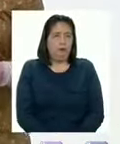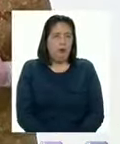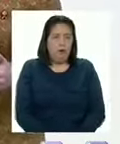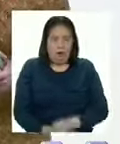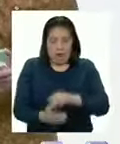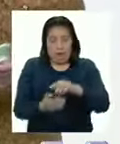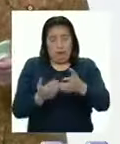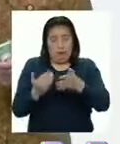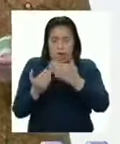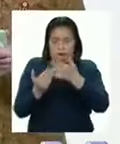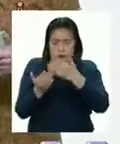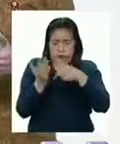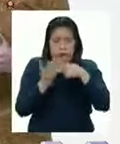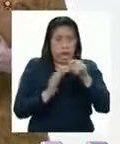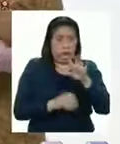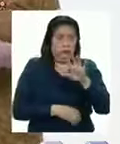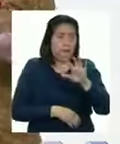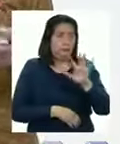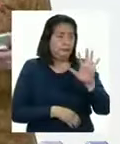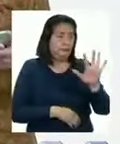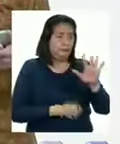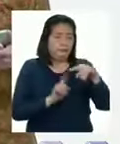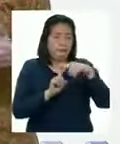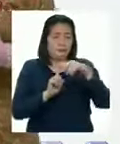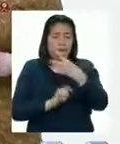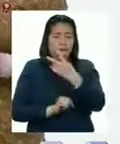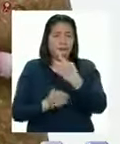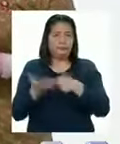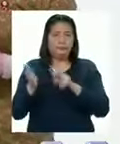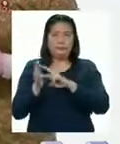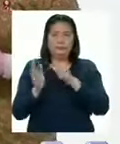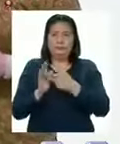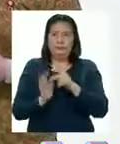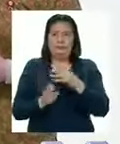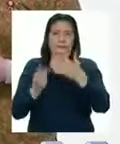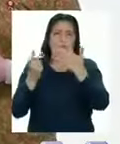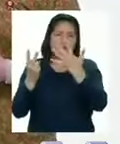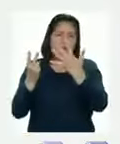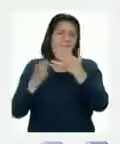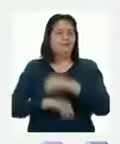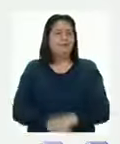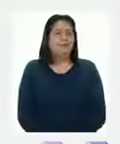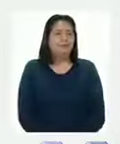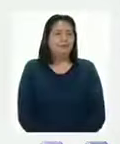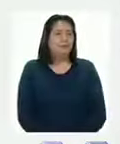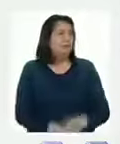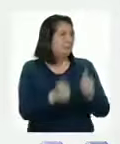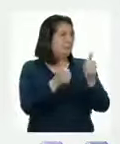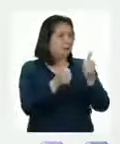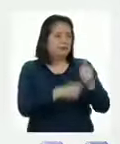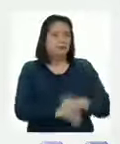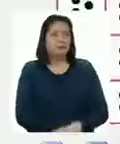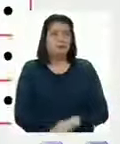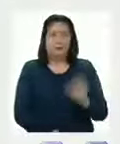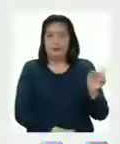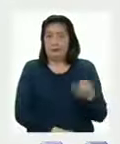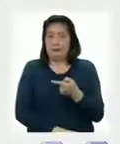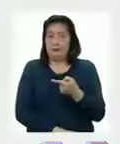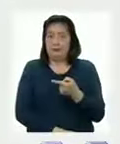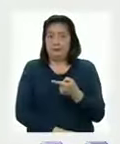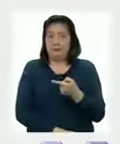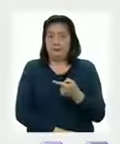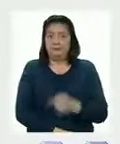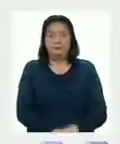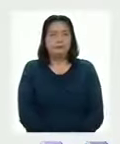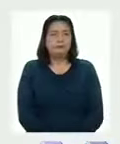Este está fácil Cinco más dos Eso quiere decir que es un siete Muy bien ¿Y este?